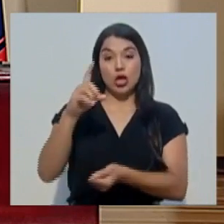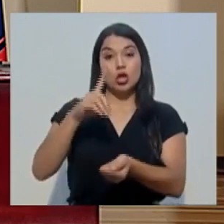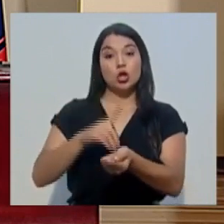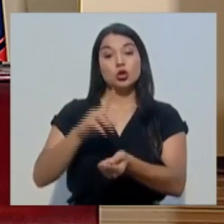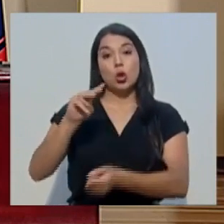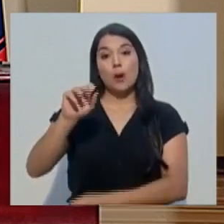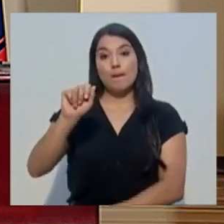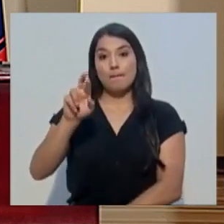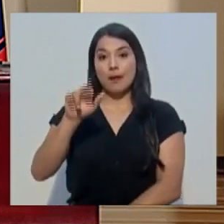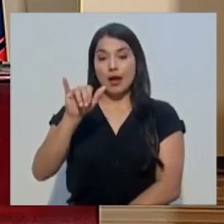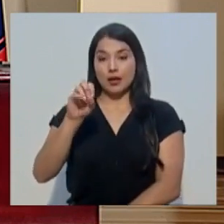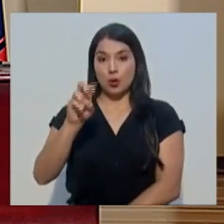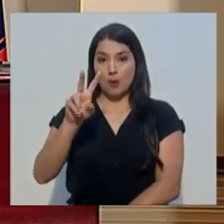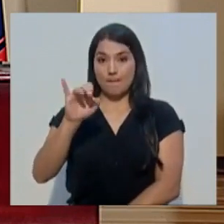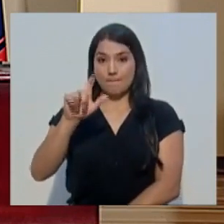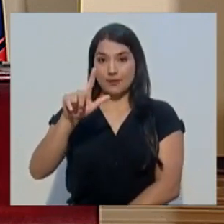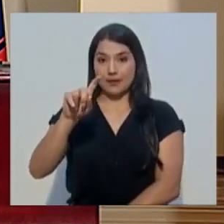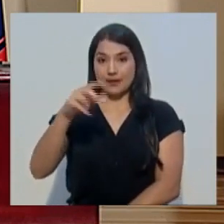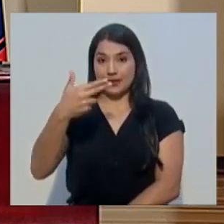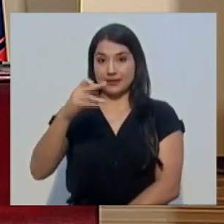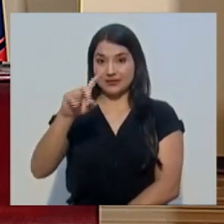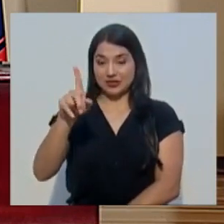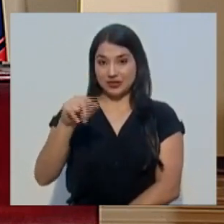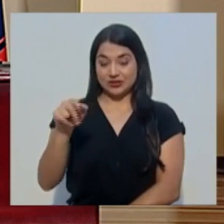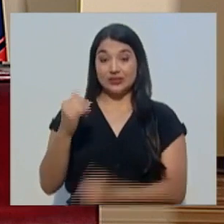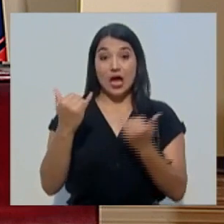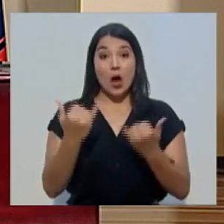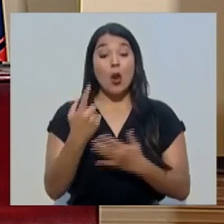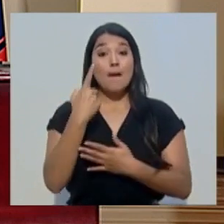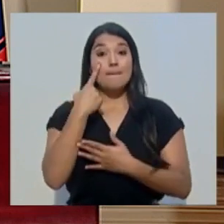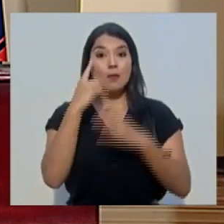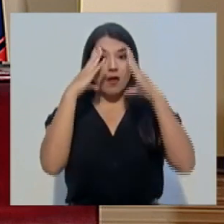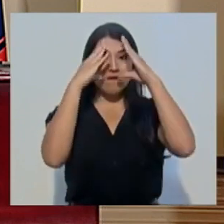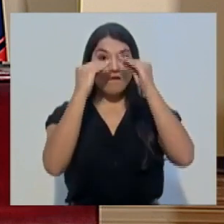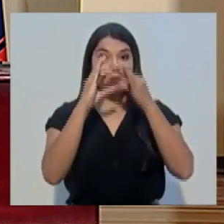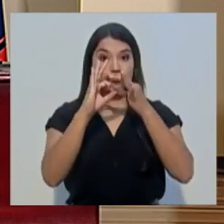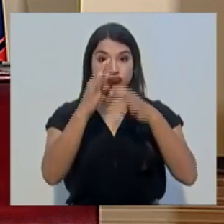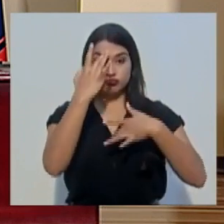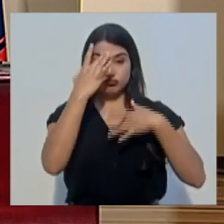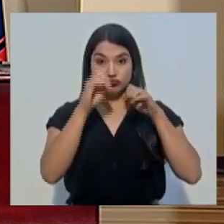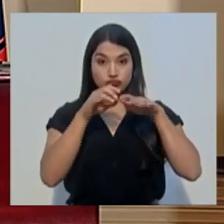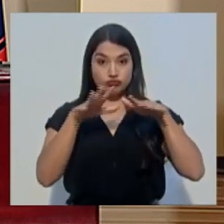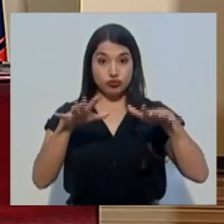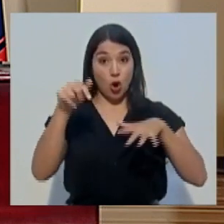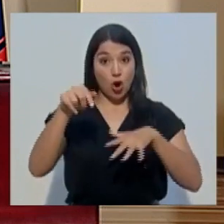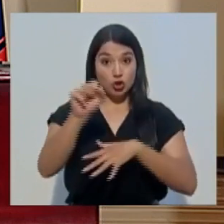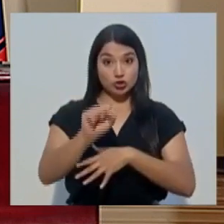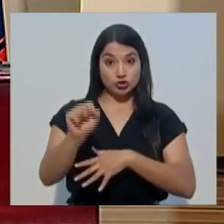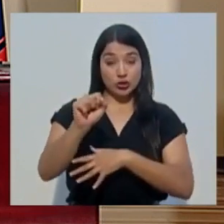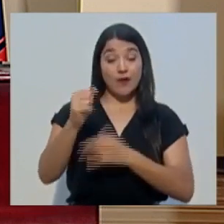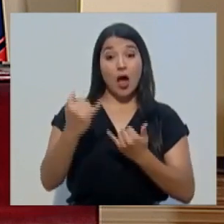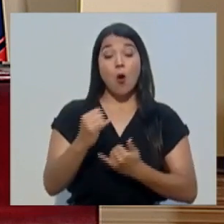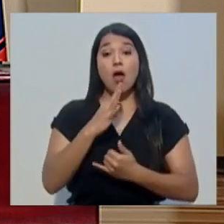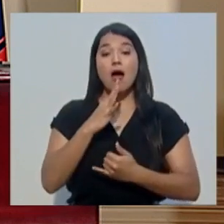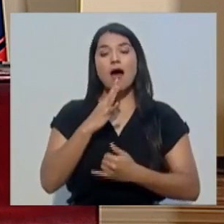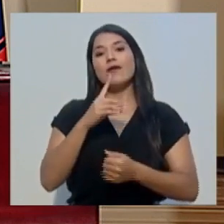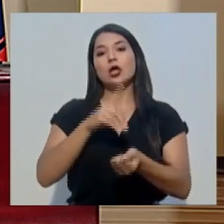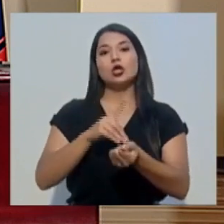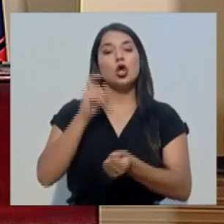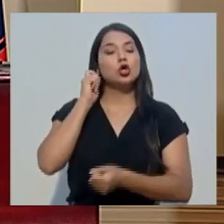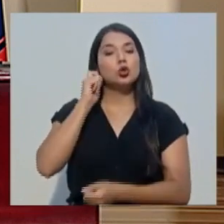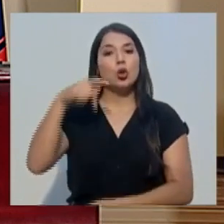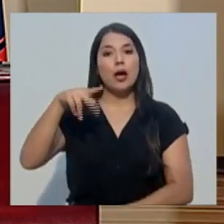observaremos el reporte epidemiológico para este sábado y veremos a la doctora Priscila Herrera,